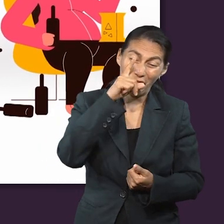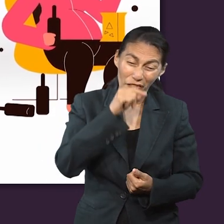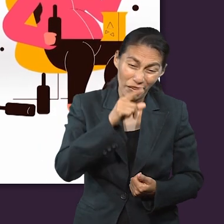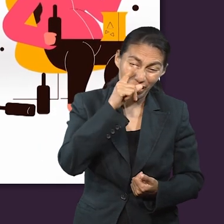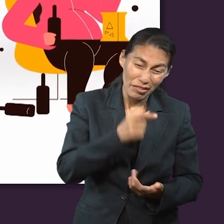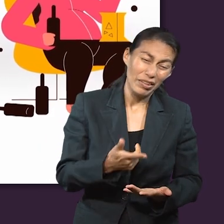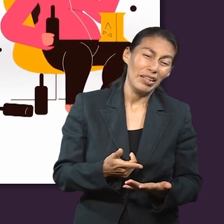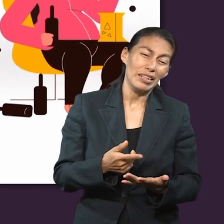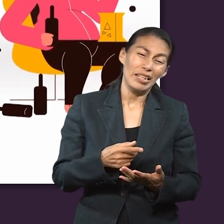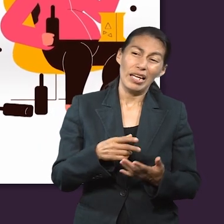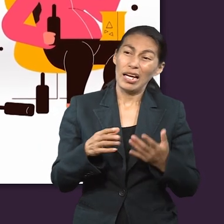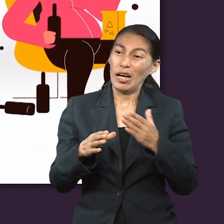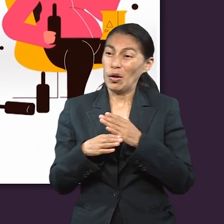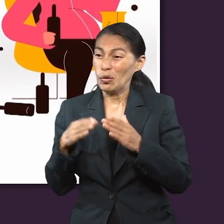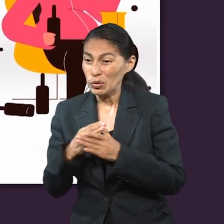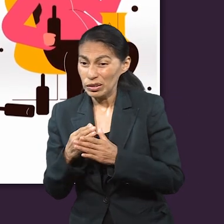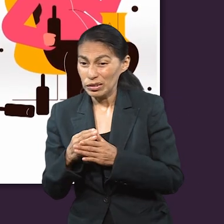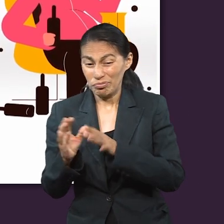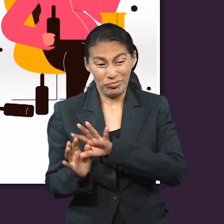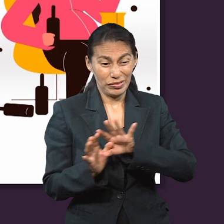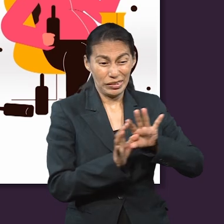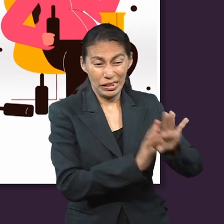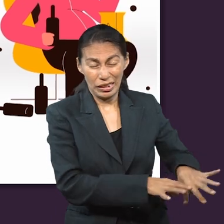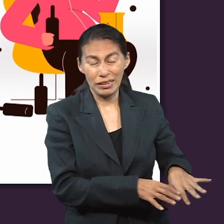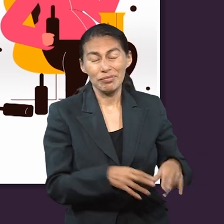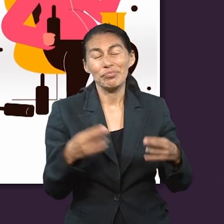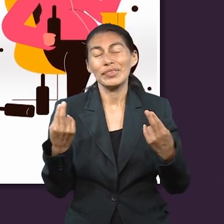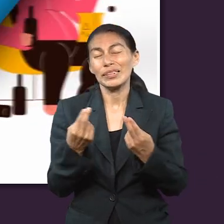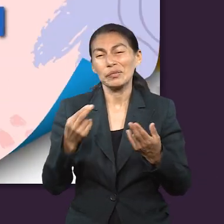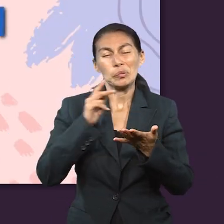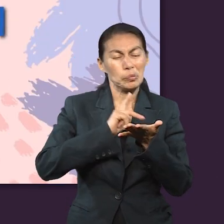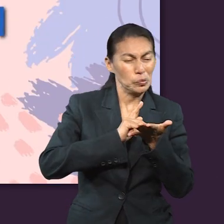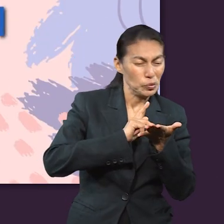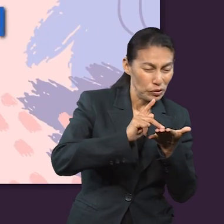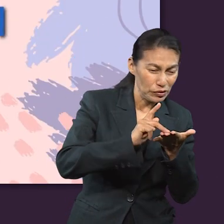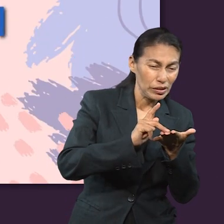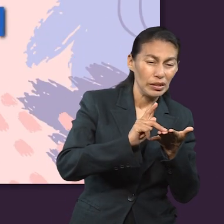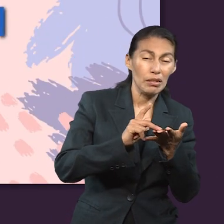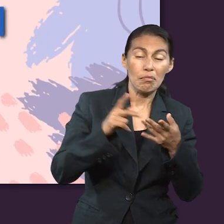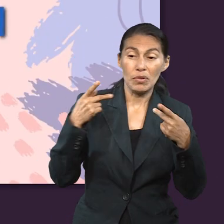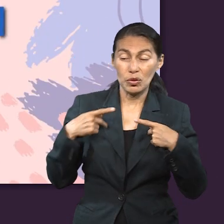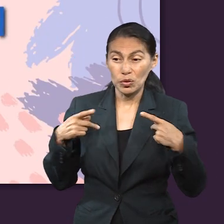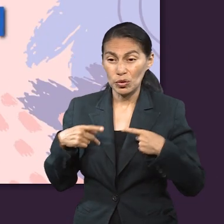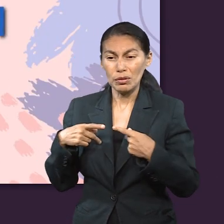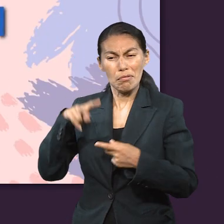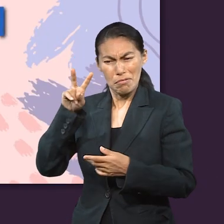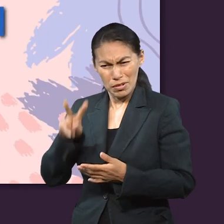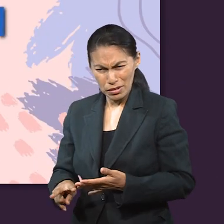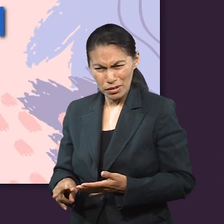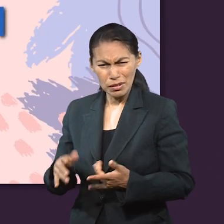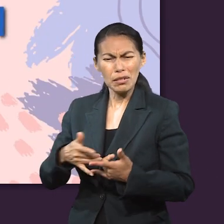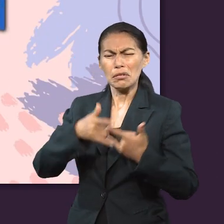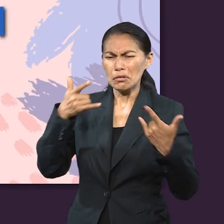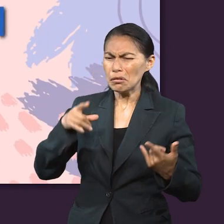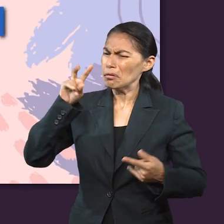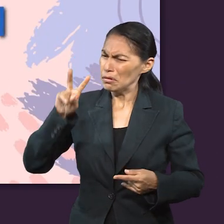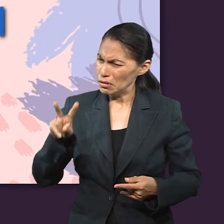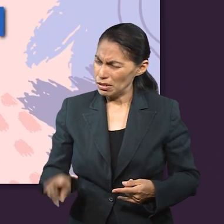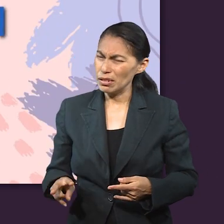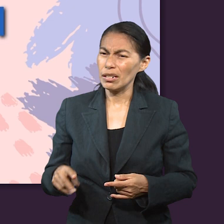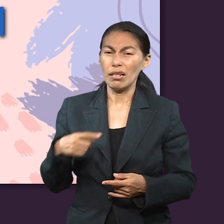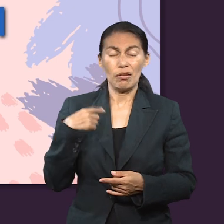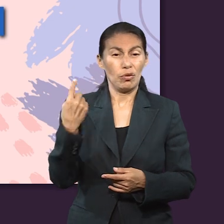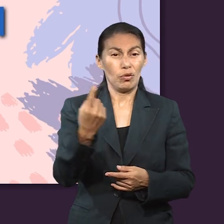También descubrimos características ocultas que hay que abandonar. La purificación es una experiencia real, de gente real,